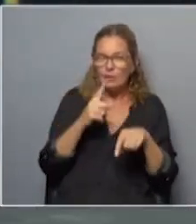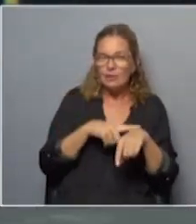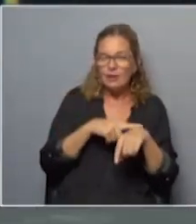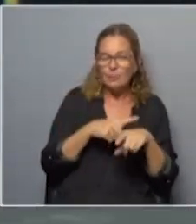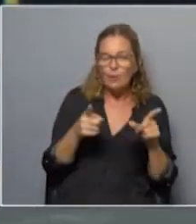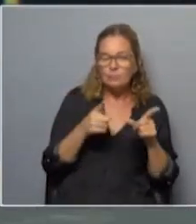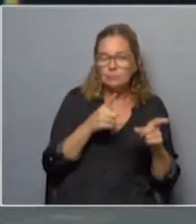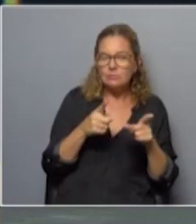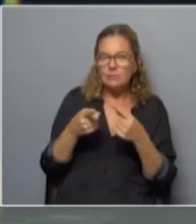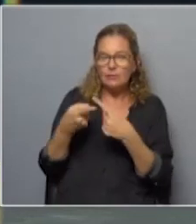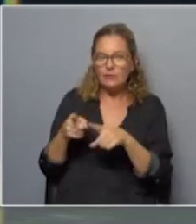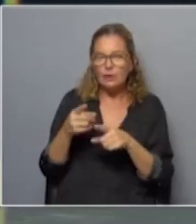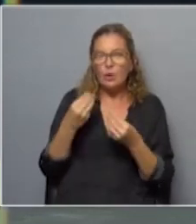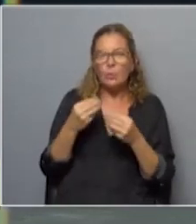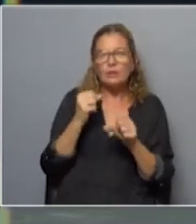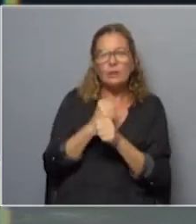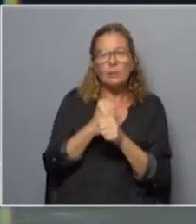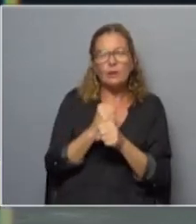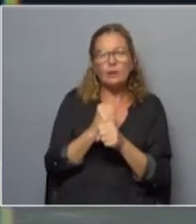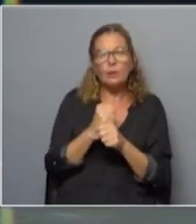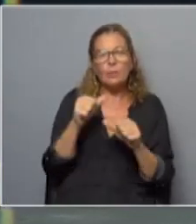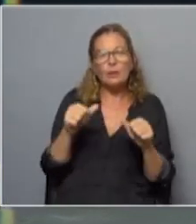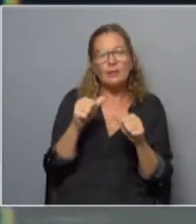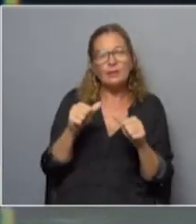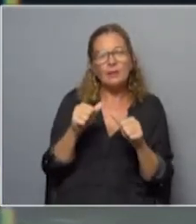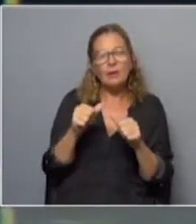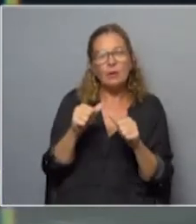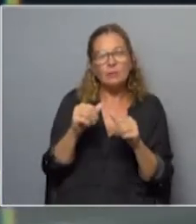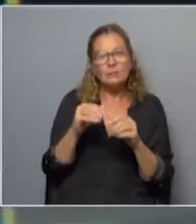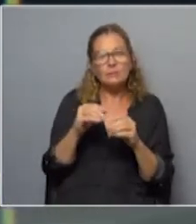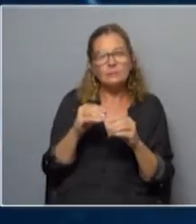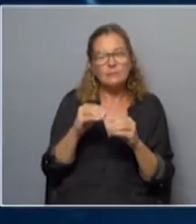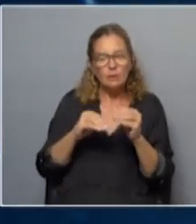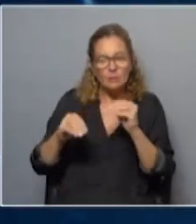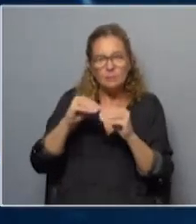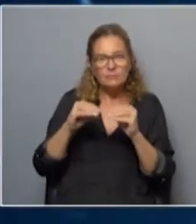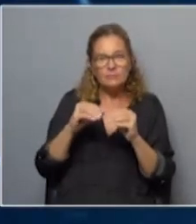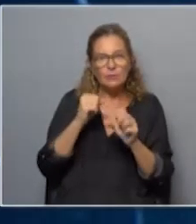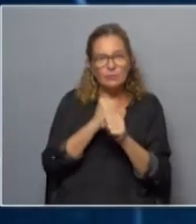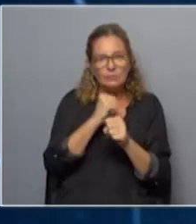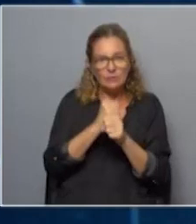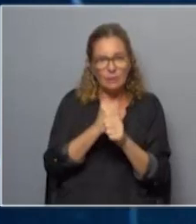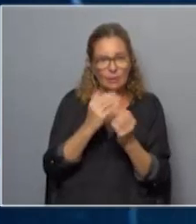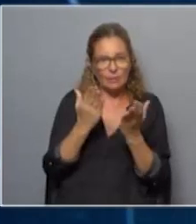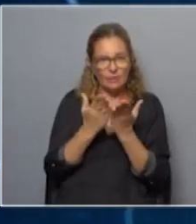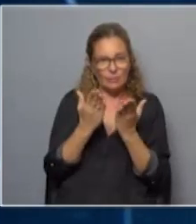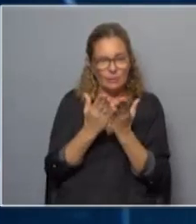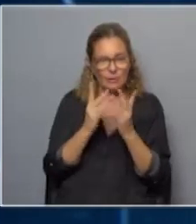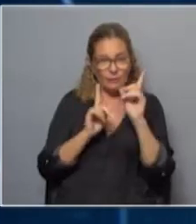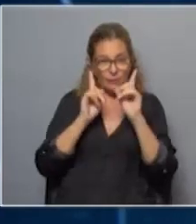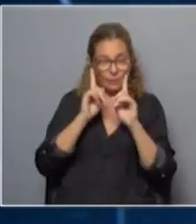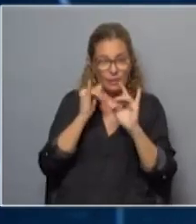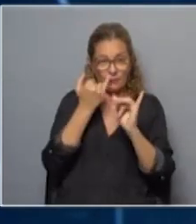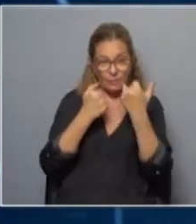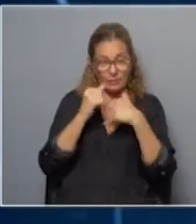¿cómo fue este trabajo y cómo hicieron el relevamiento? bueno en primer lugar es un trabajo de los estudiantes de la facultad de